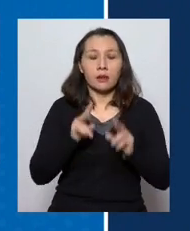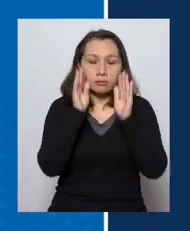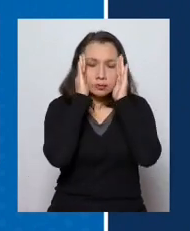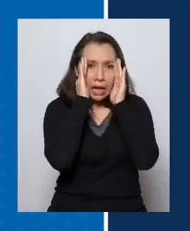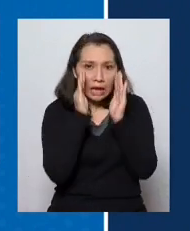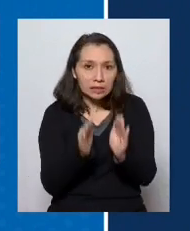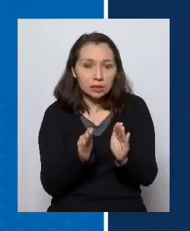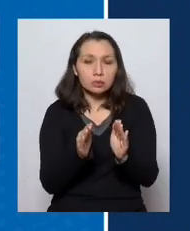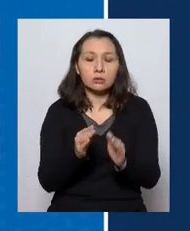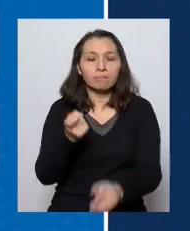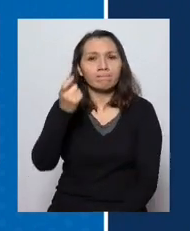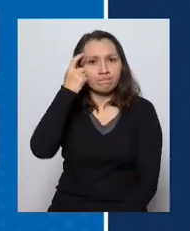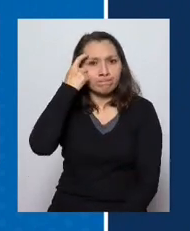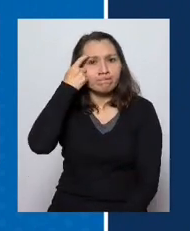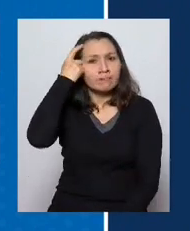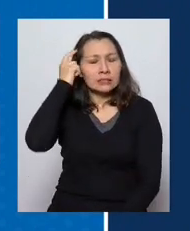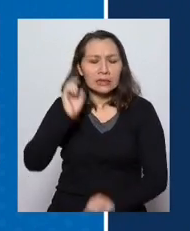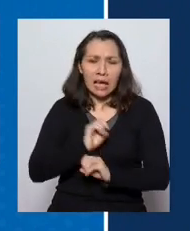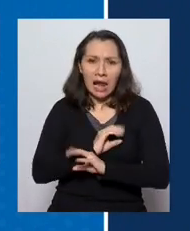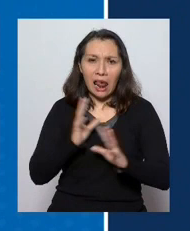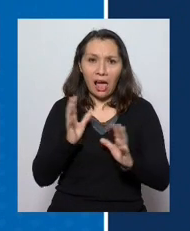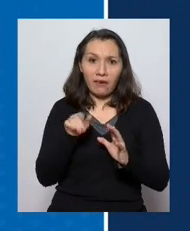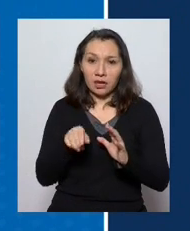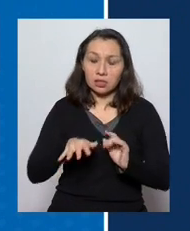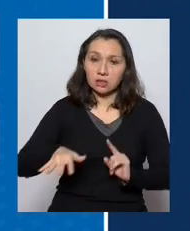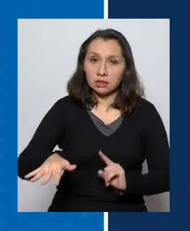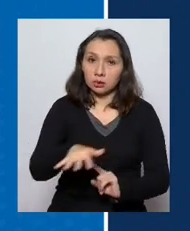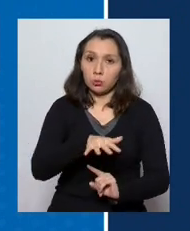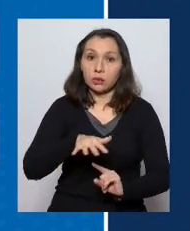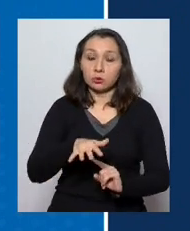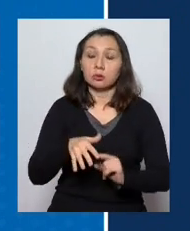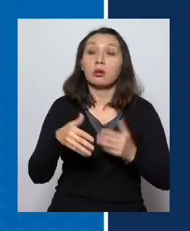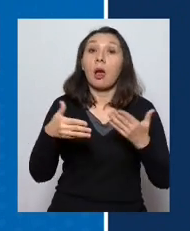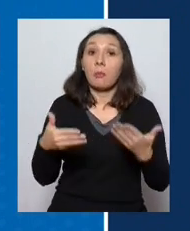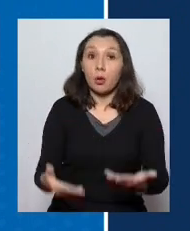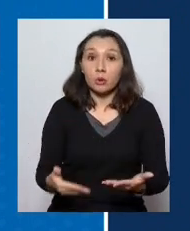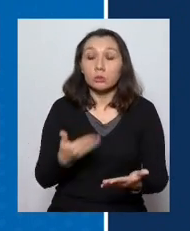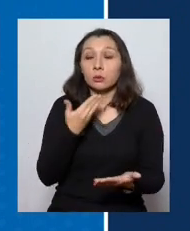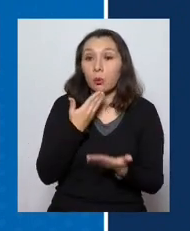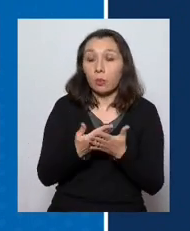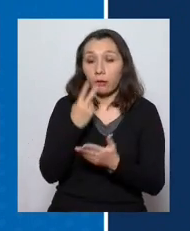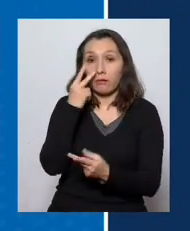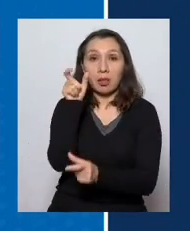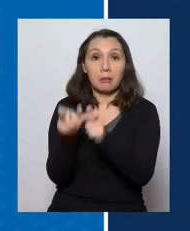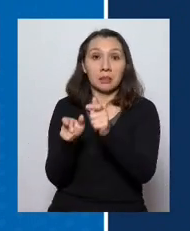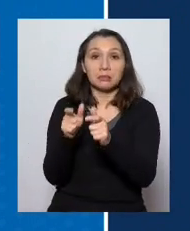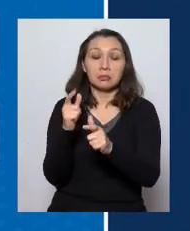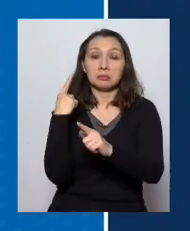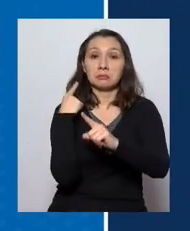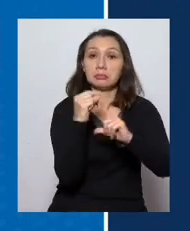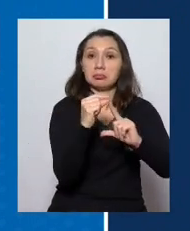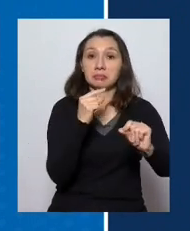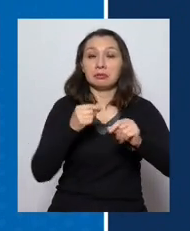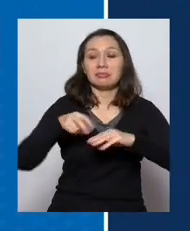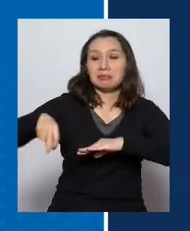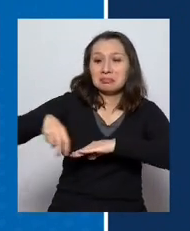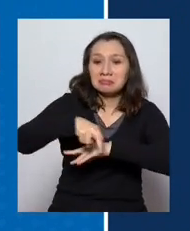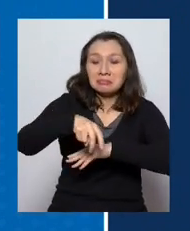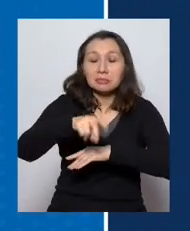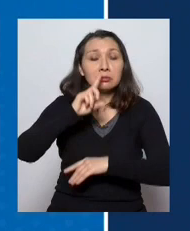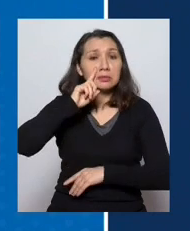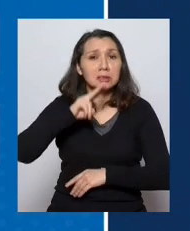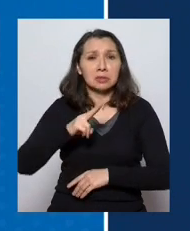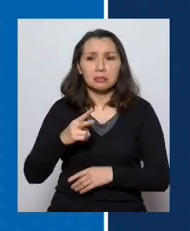atento y debe estar consciente de la gravedad de esta situación. Es por eso que cuando vemos personas que salen a las calles